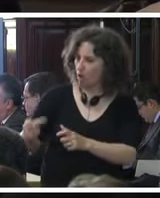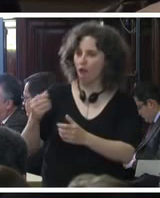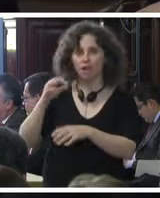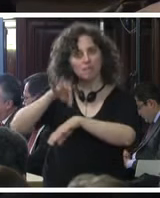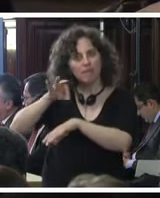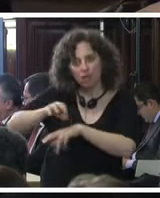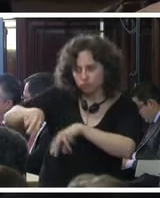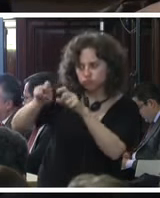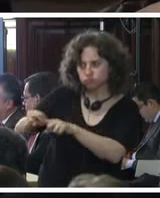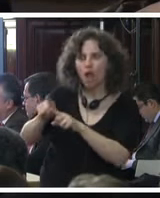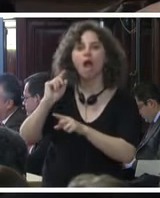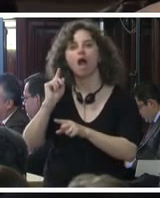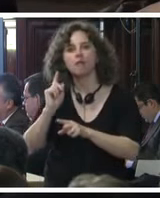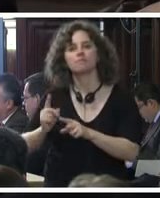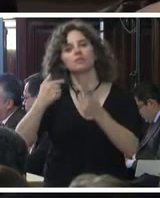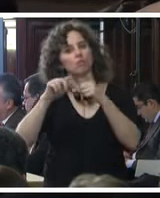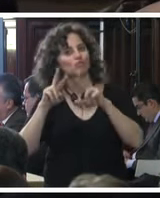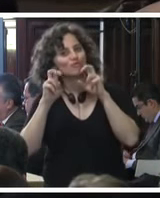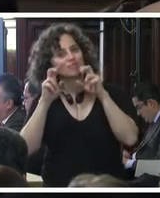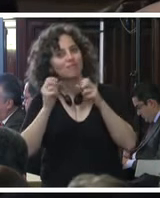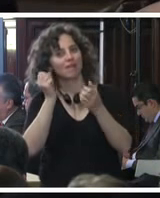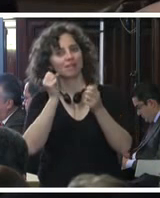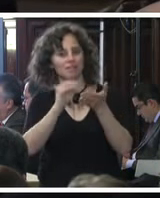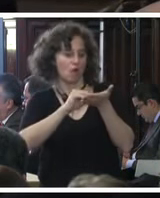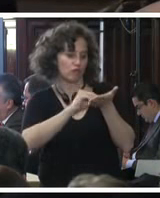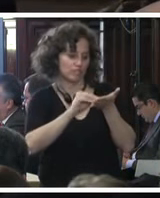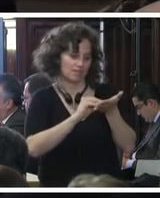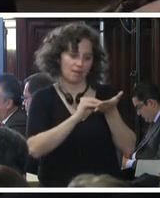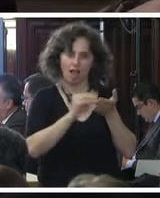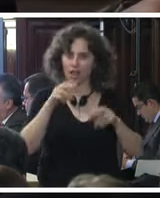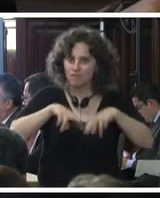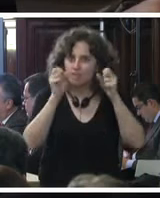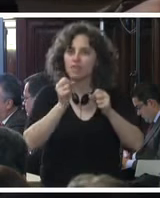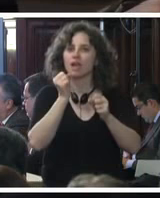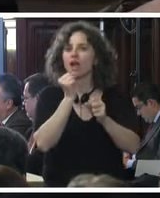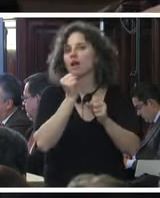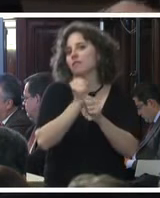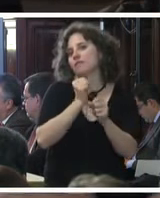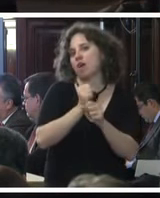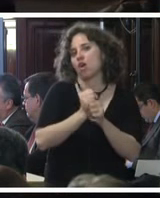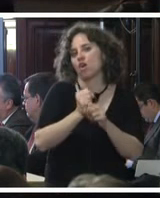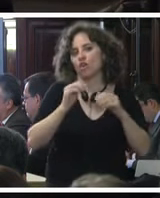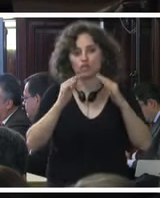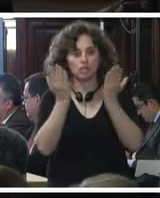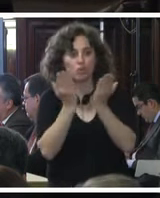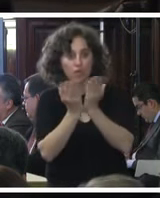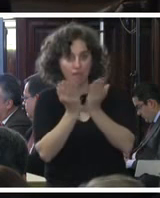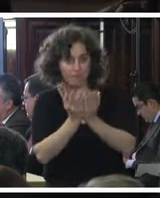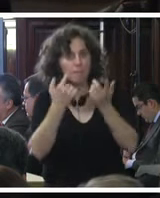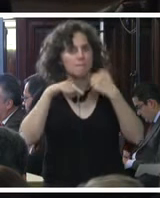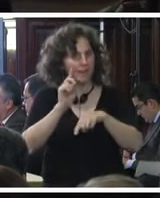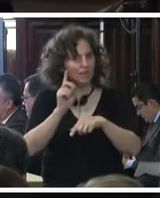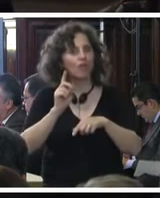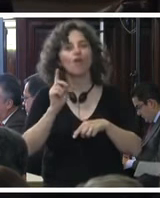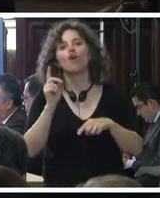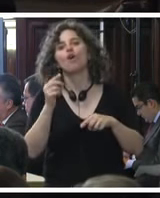no es un tema que trabaje directamente la oficina que investiga el caso de los estudiantes normalistas pero nos interesan muchísimo los